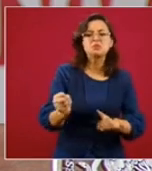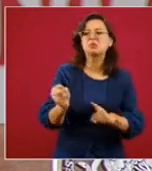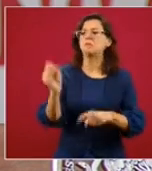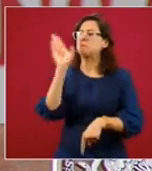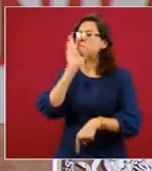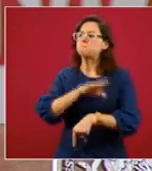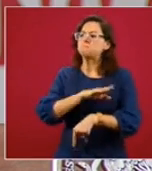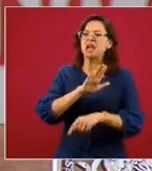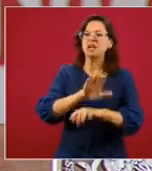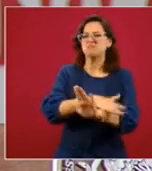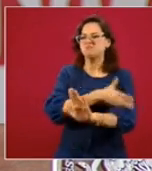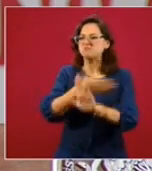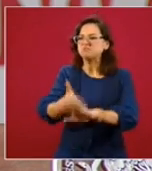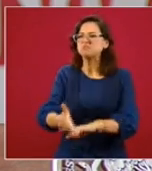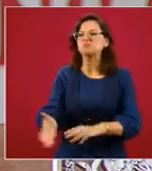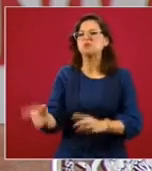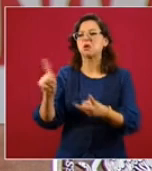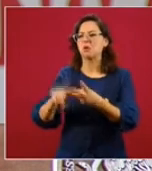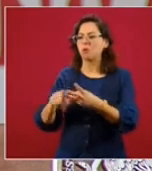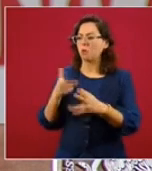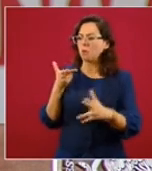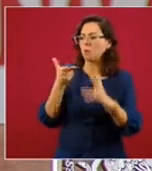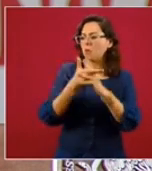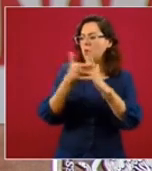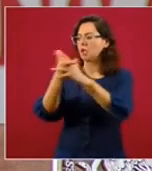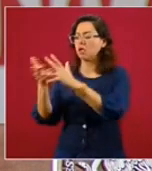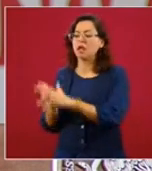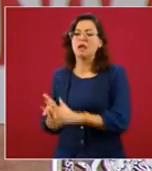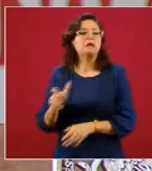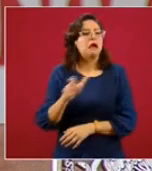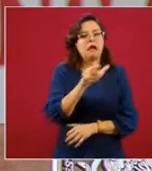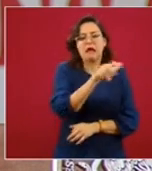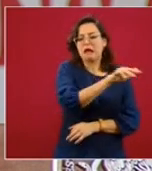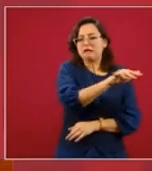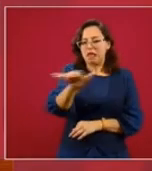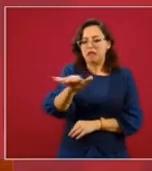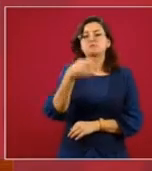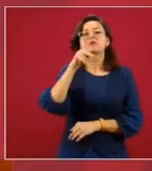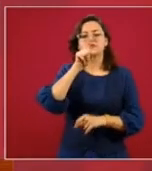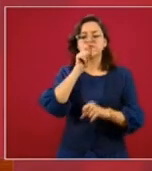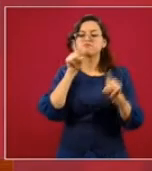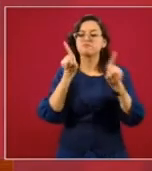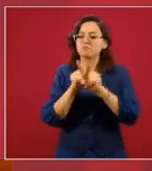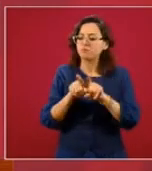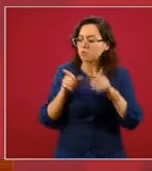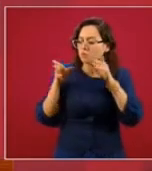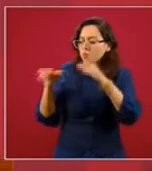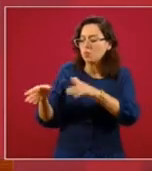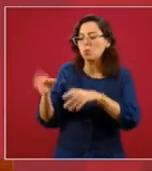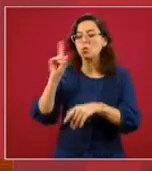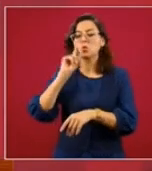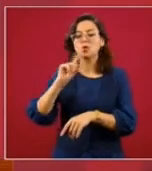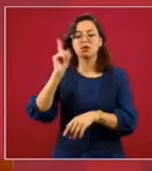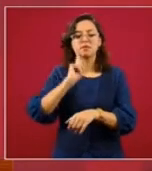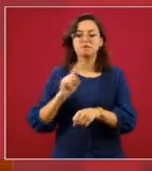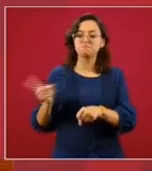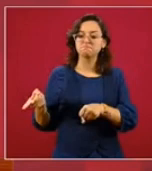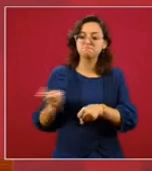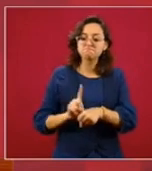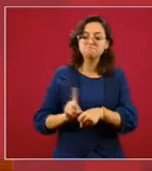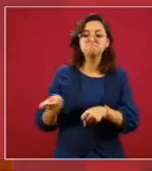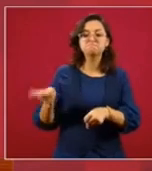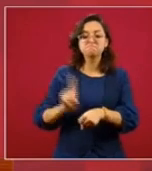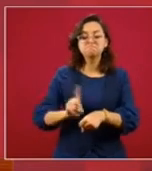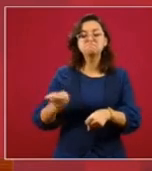homicidios en general y con homicidios a mujeres, todos los días y